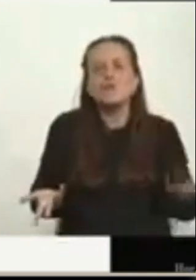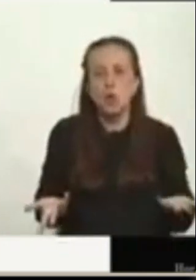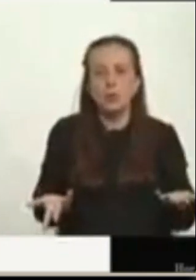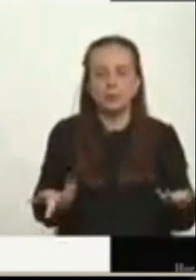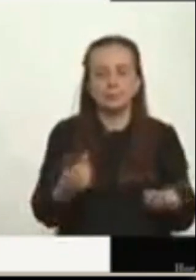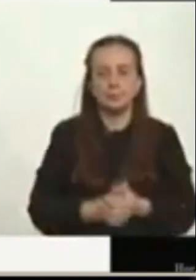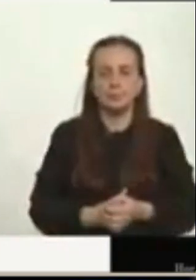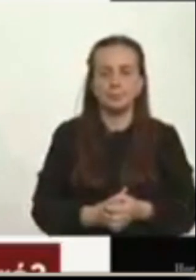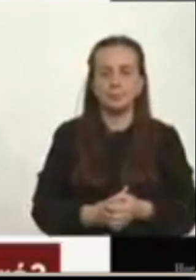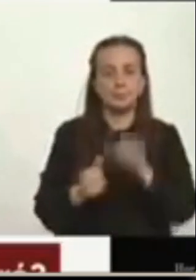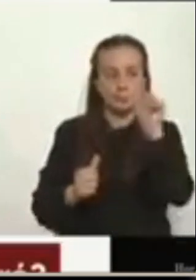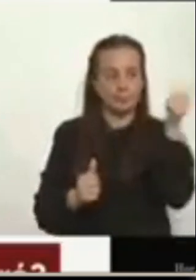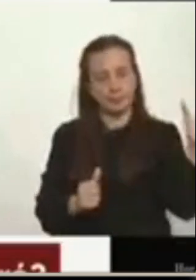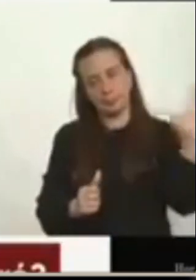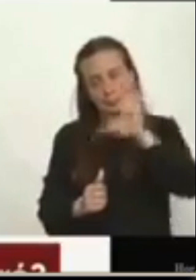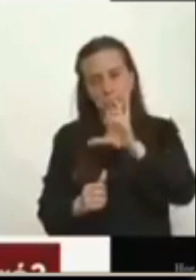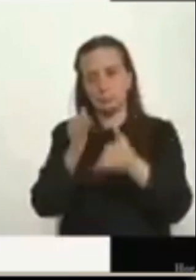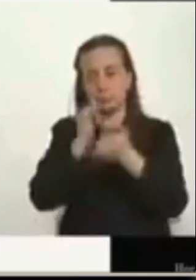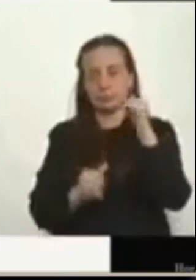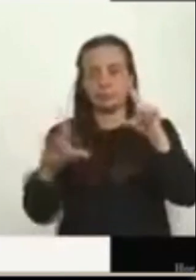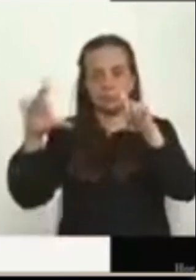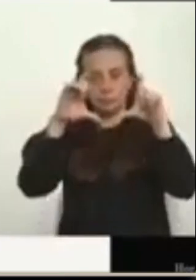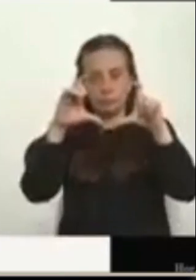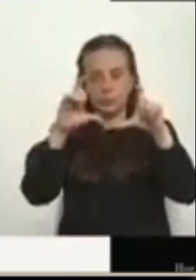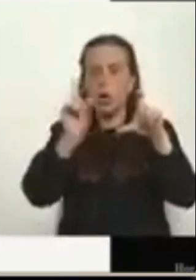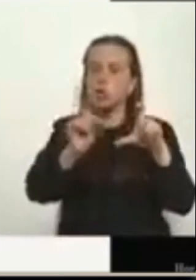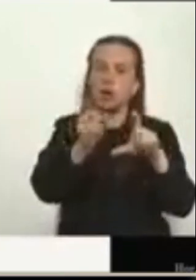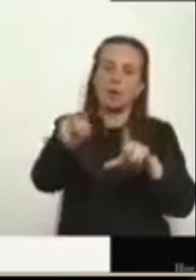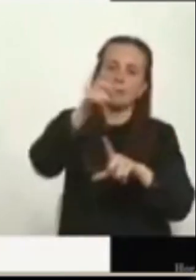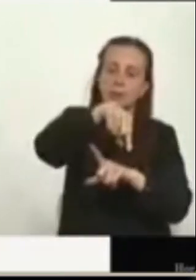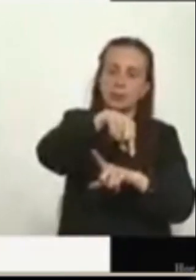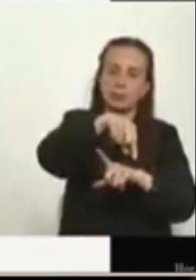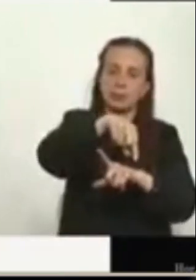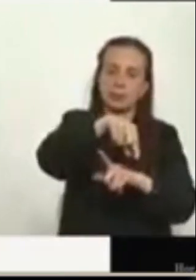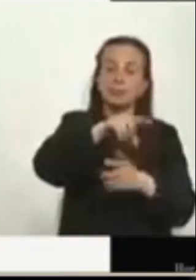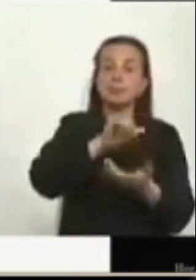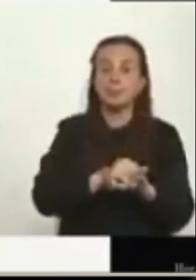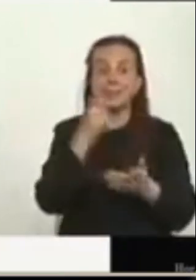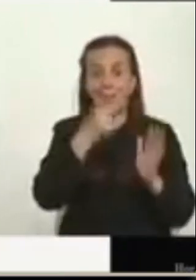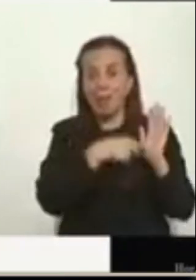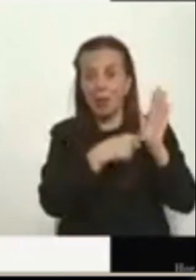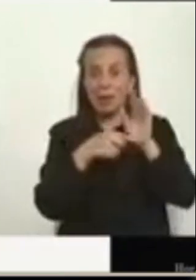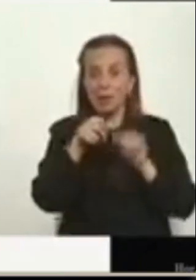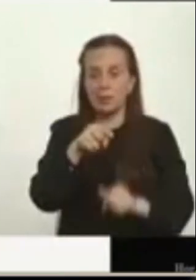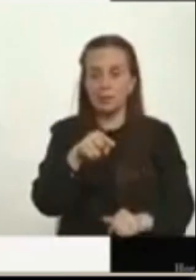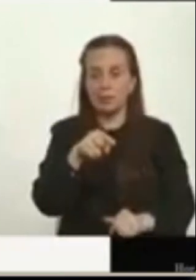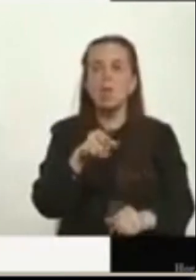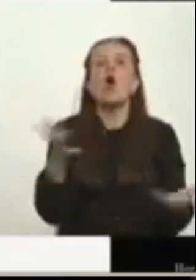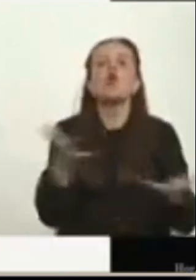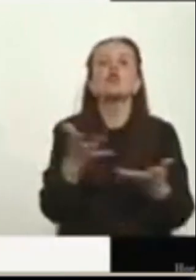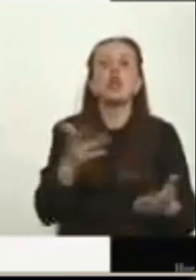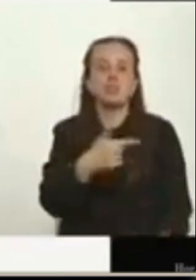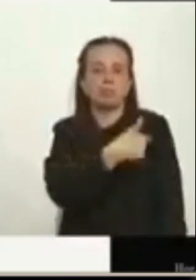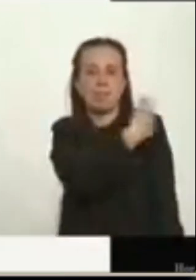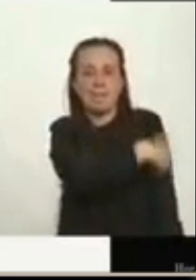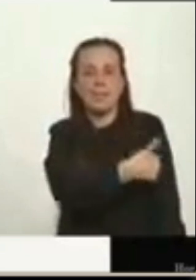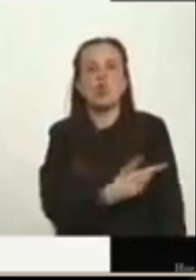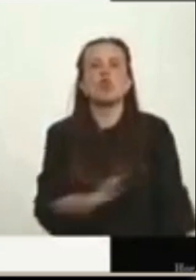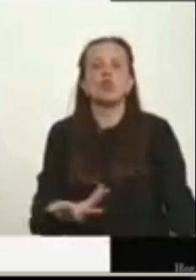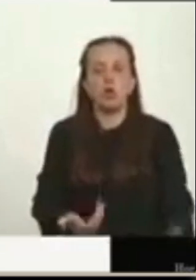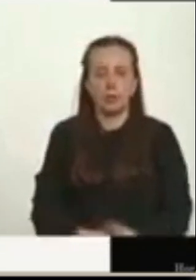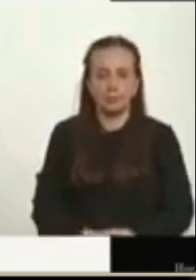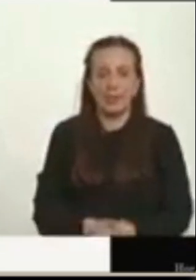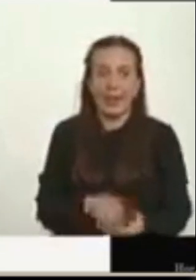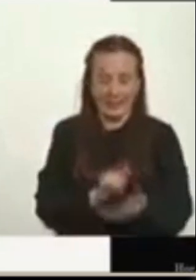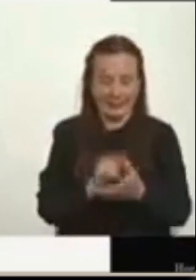la última imagen, no, anterior, se refiere al tiro en el brazo. Quiero